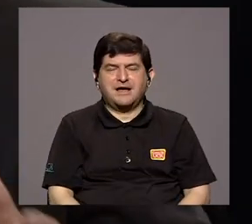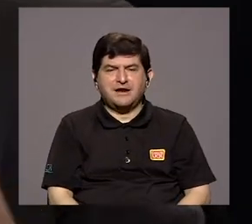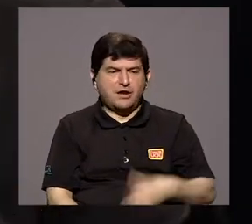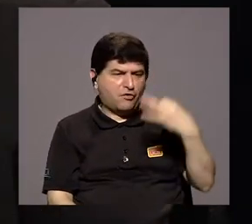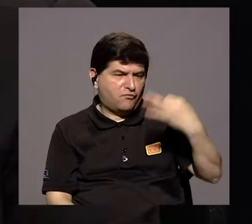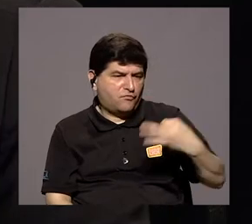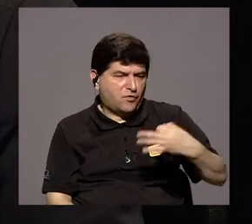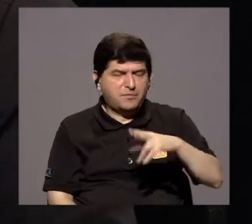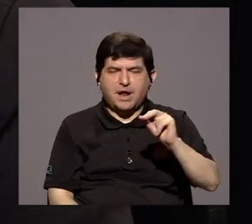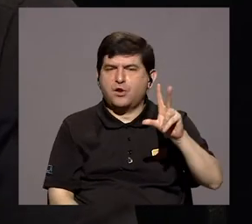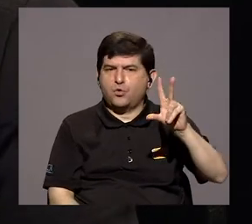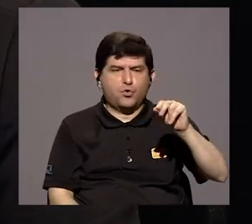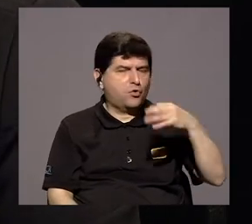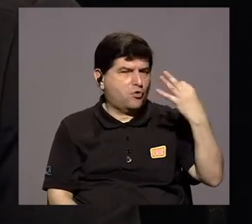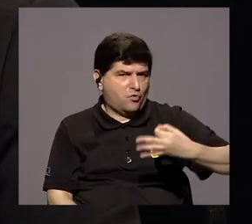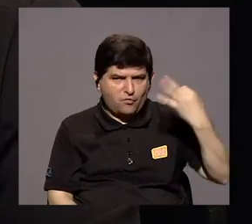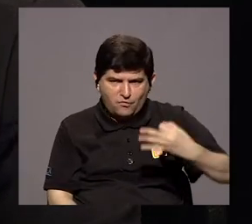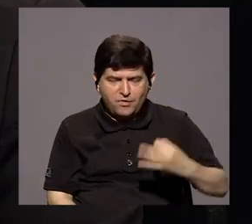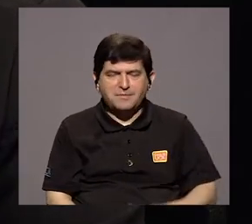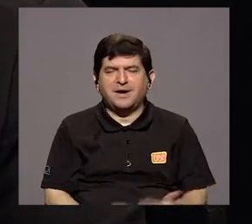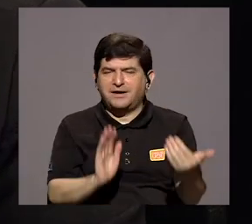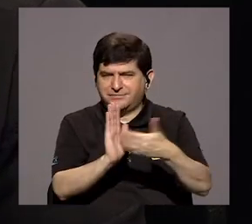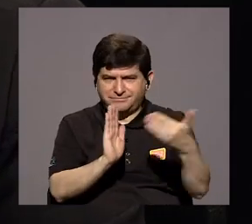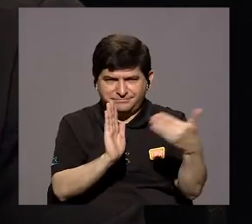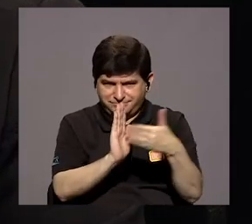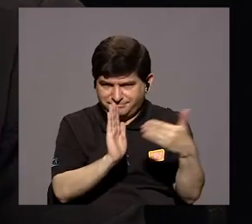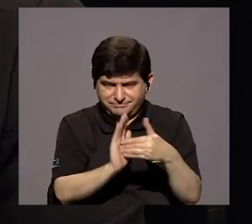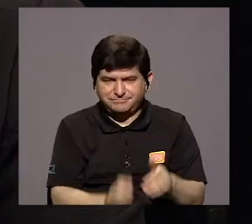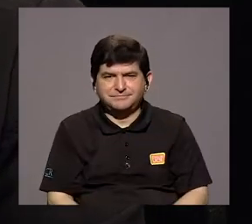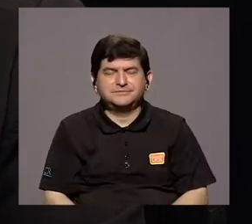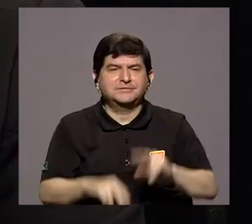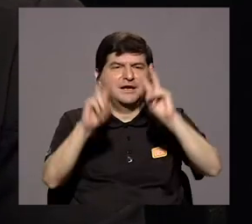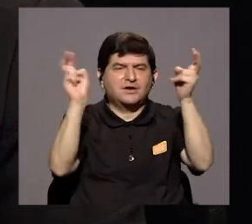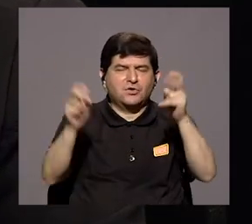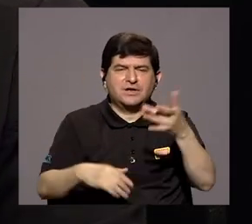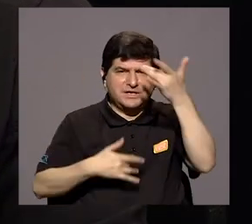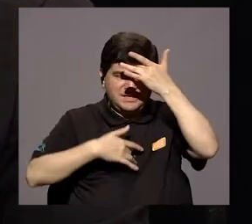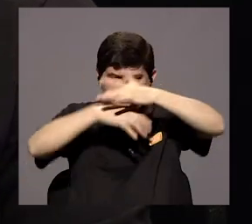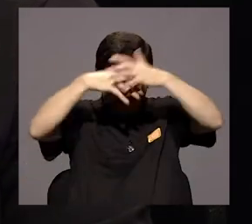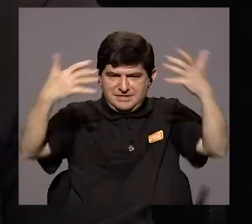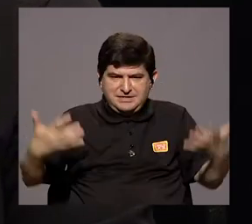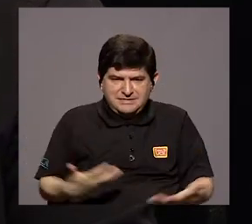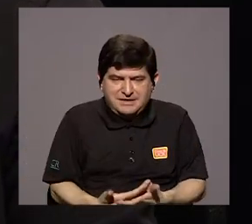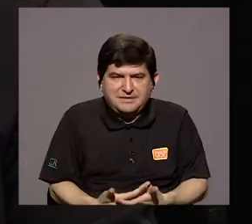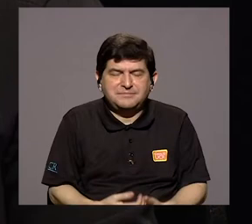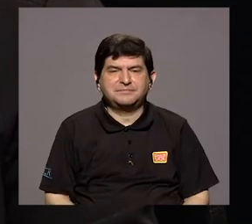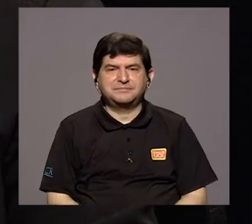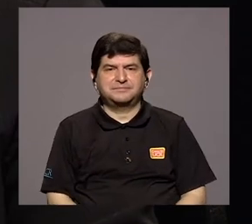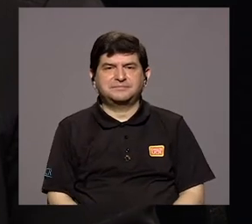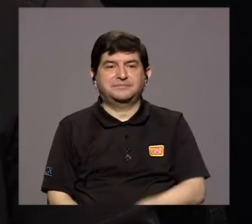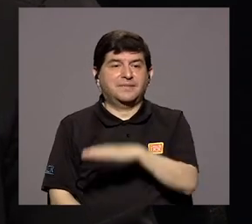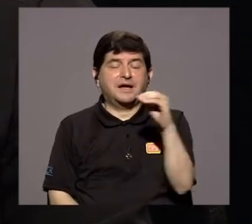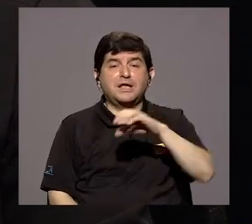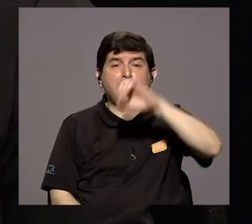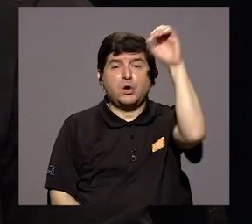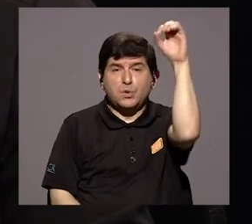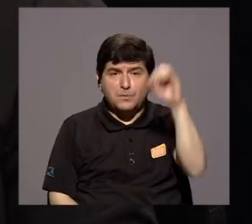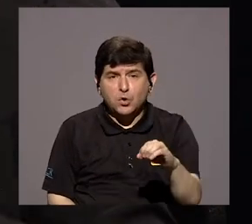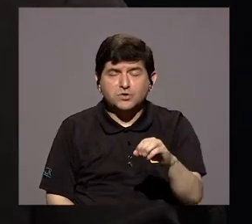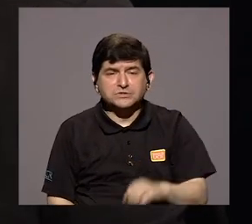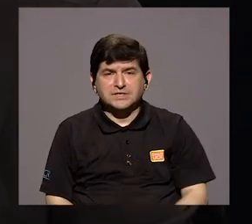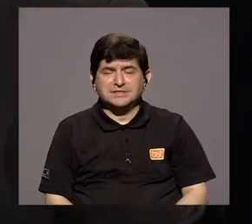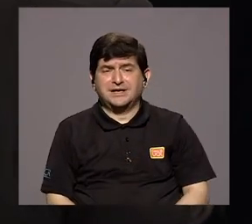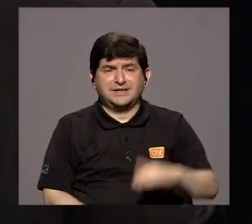formal o informal, se han visto afectadas, digamos, con el tema de la pandemia y todos los porcentajes no